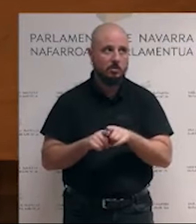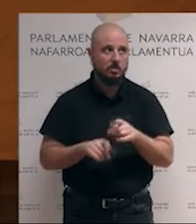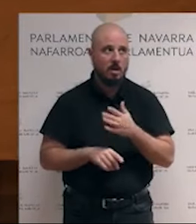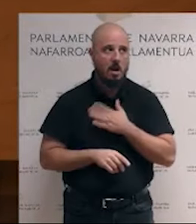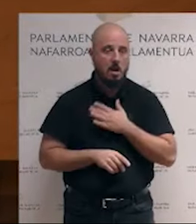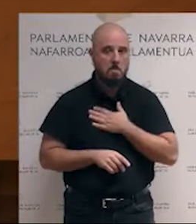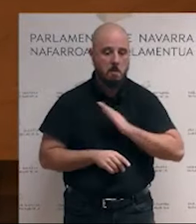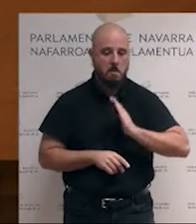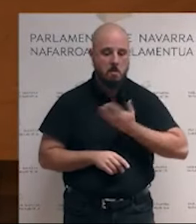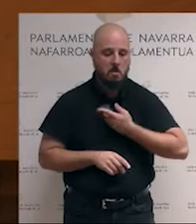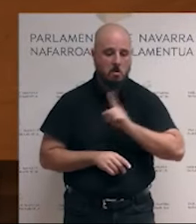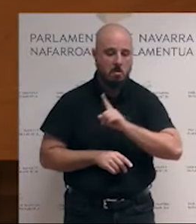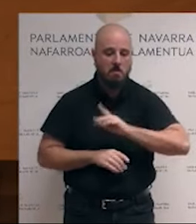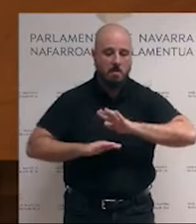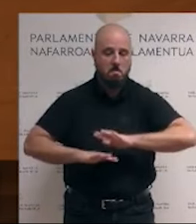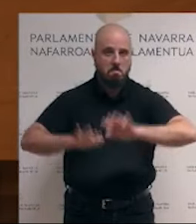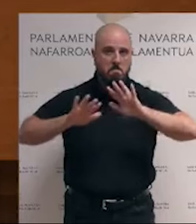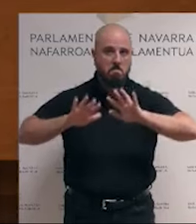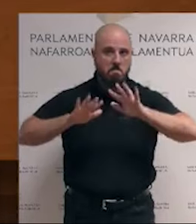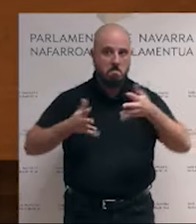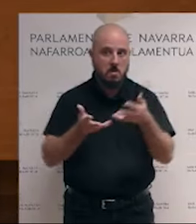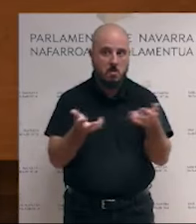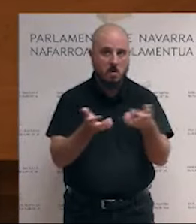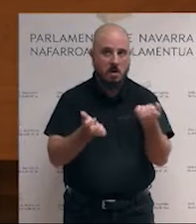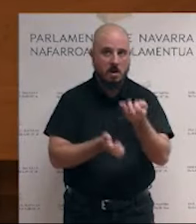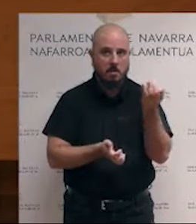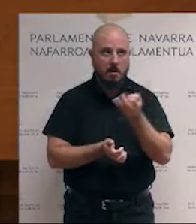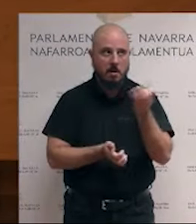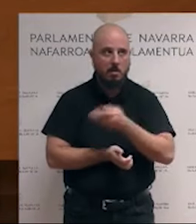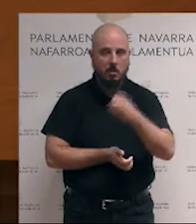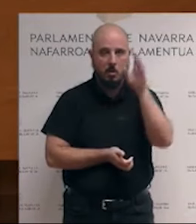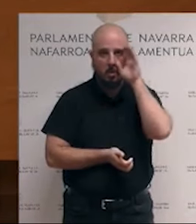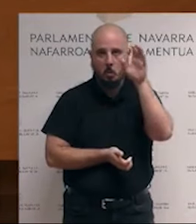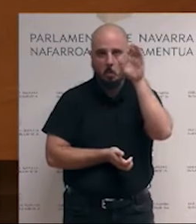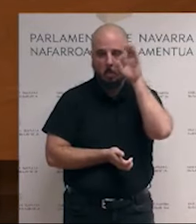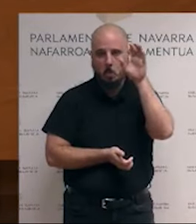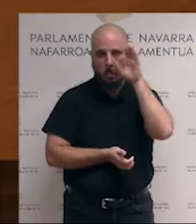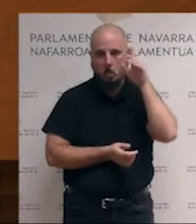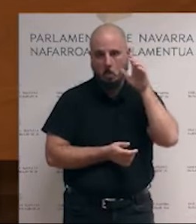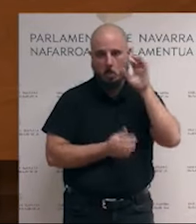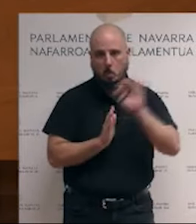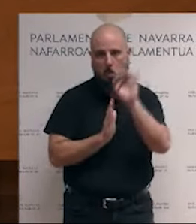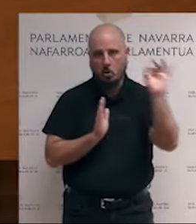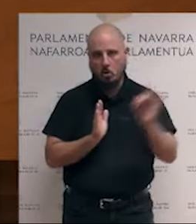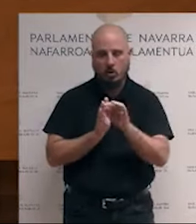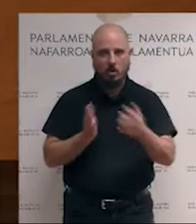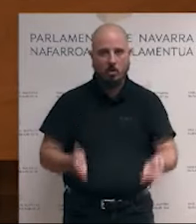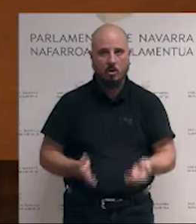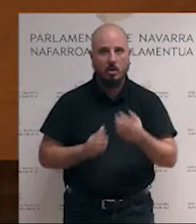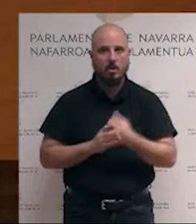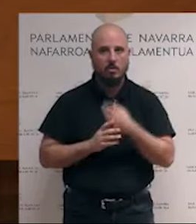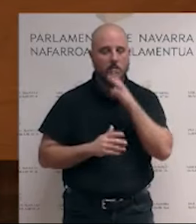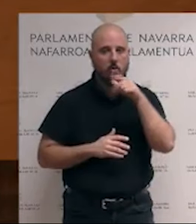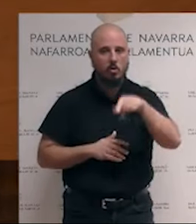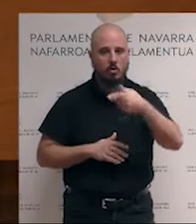no me afecta, pero algo muy grave tiene que ser porque estoy escuchándolo permanentemente. Y, de ahí, la importancia